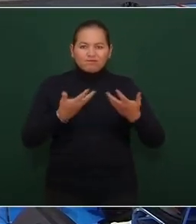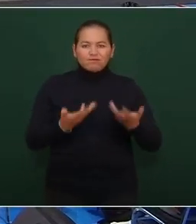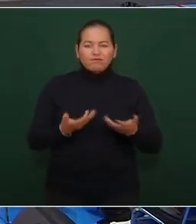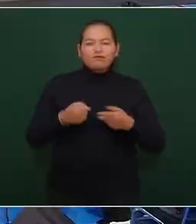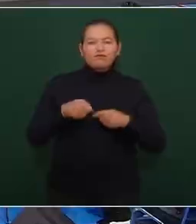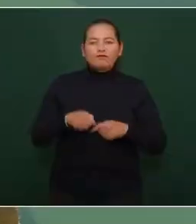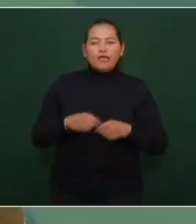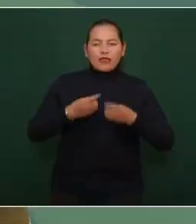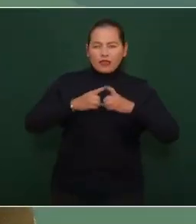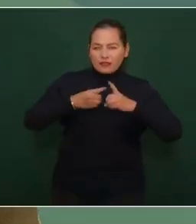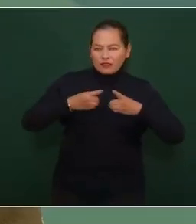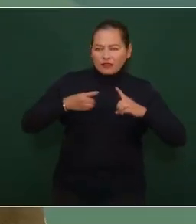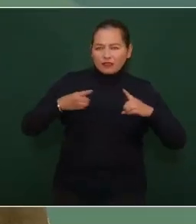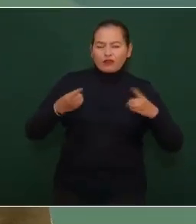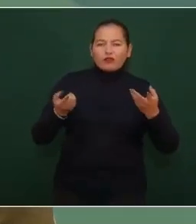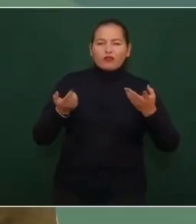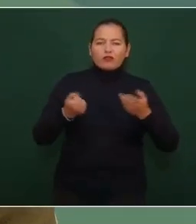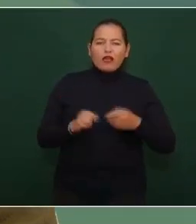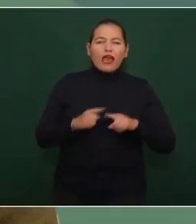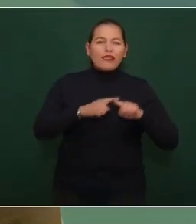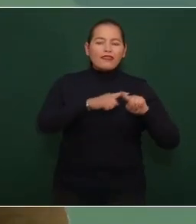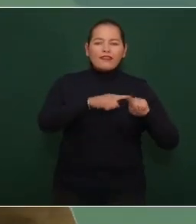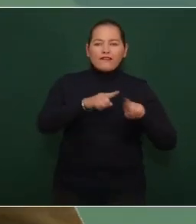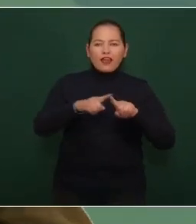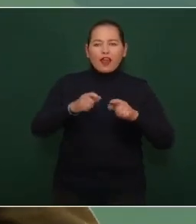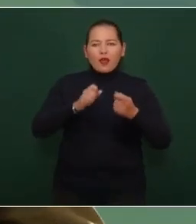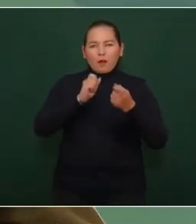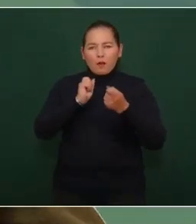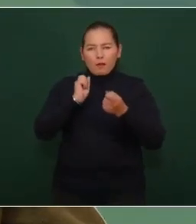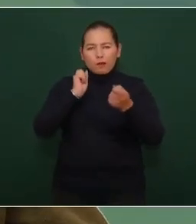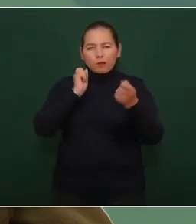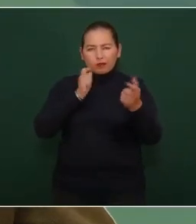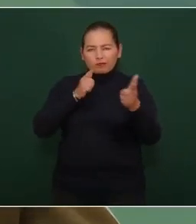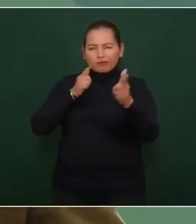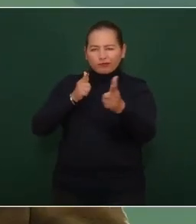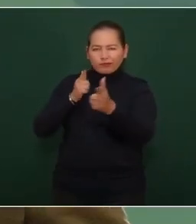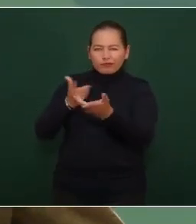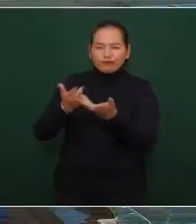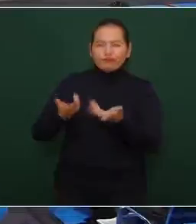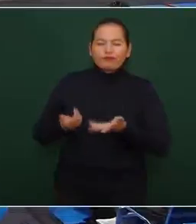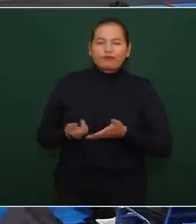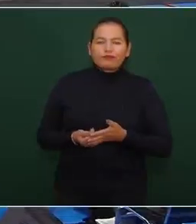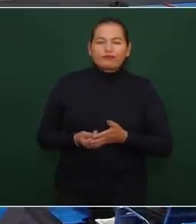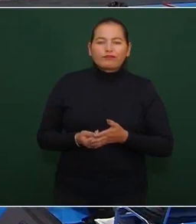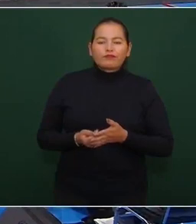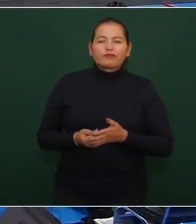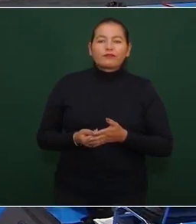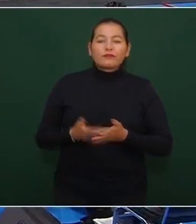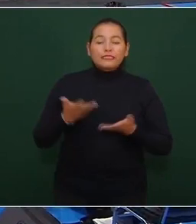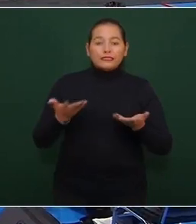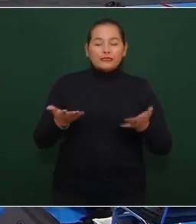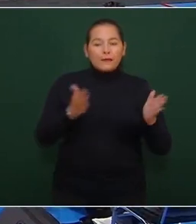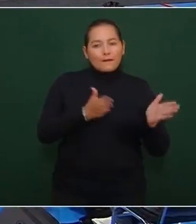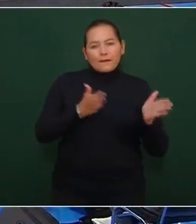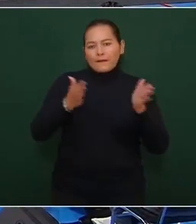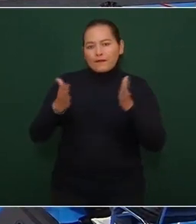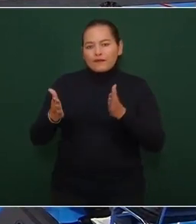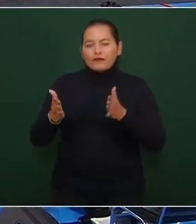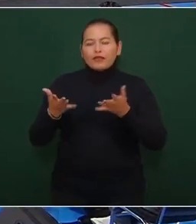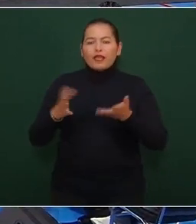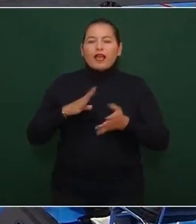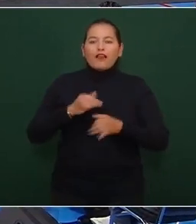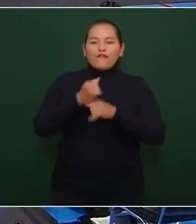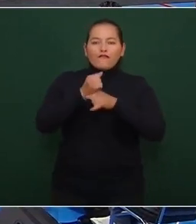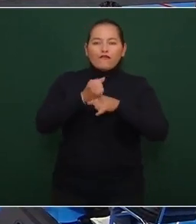de diferentes tipos de municiones que requieren nuestra Fuerza Aérea Mexicana. Bien, empezamos al informe sobre